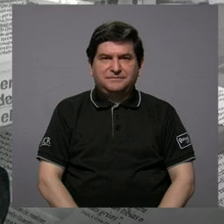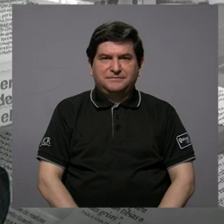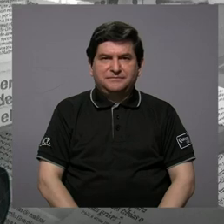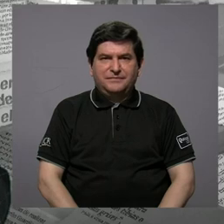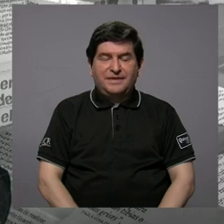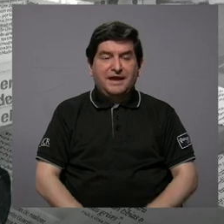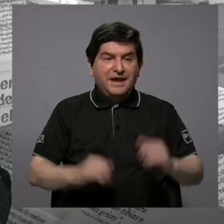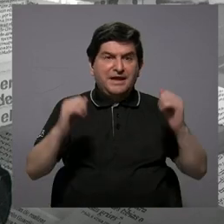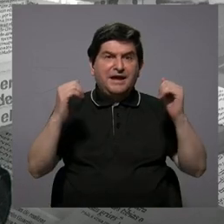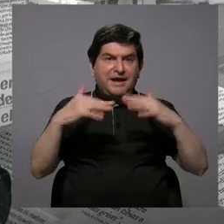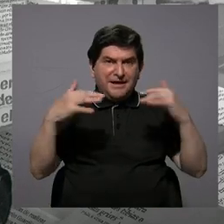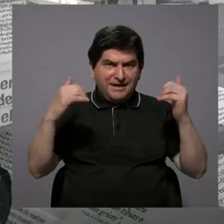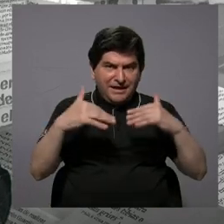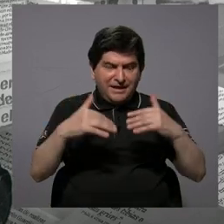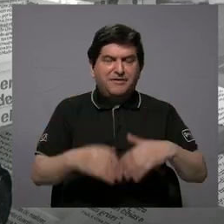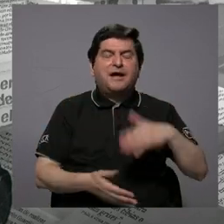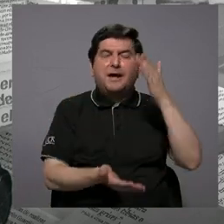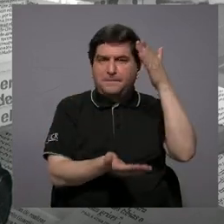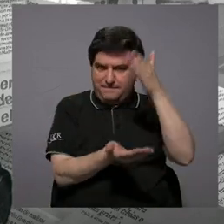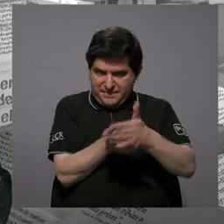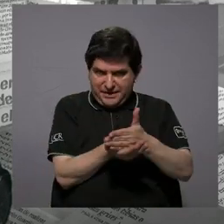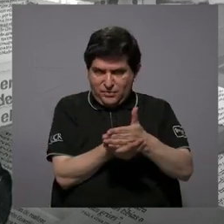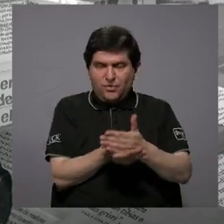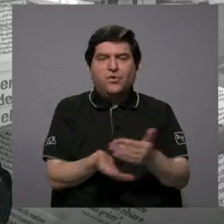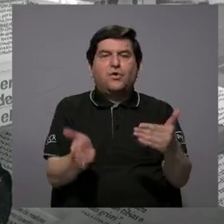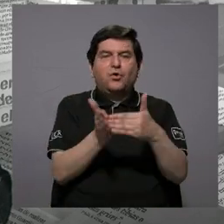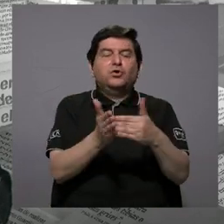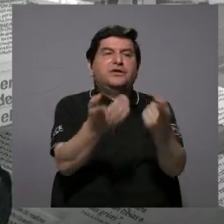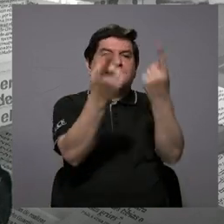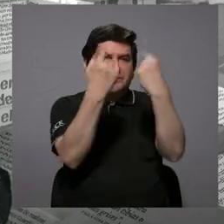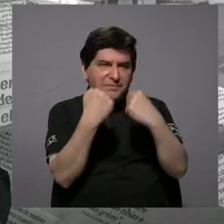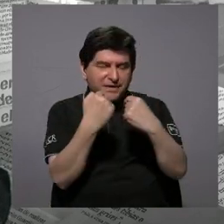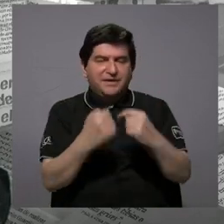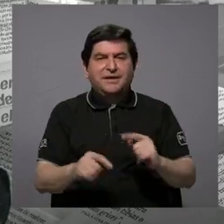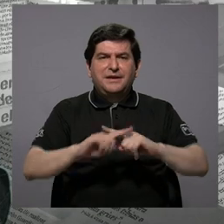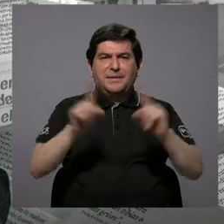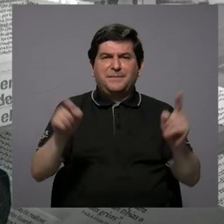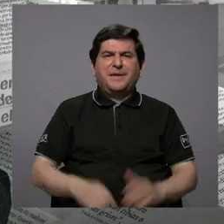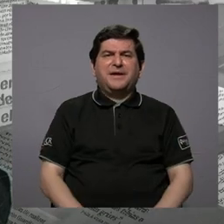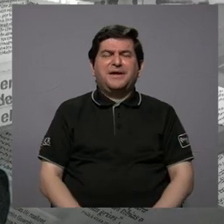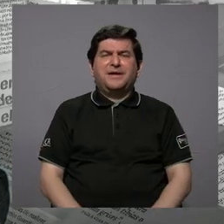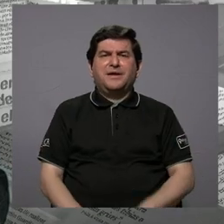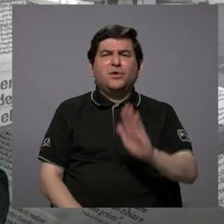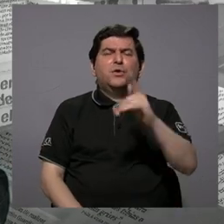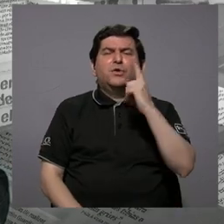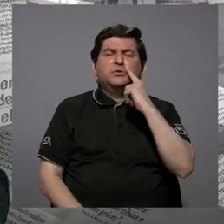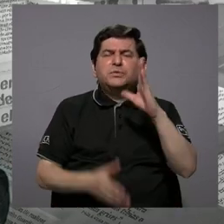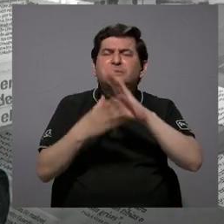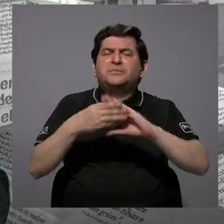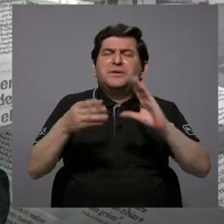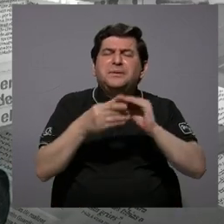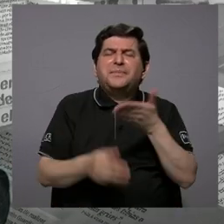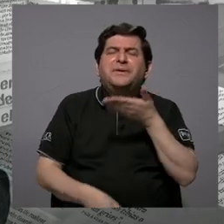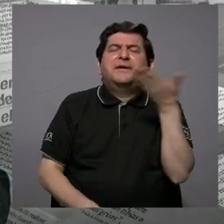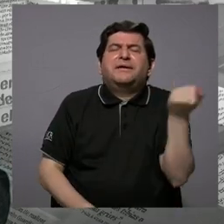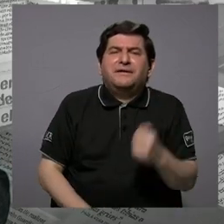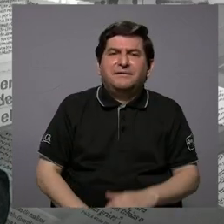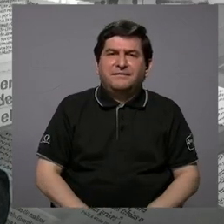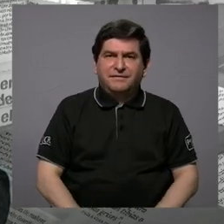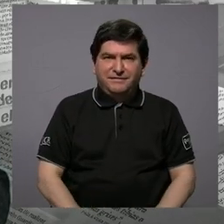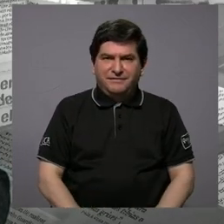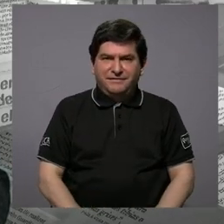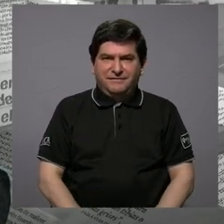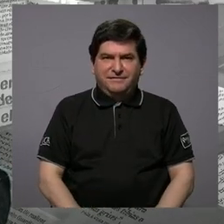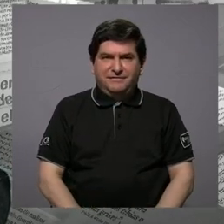estaba dando la guerra, bueno, hubo un impas, luego se regresa, pero qué le contaba a su papá de cómo, cómo,